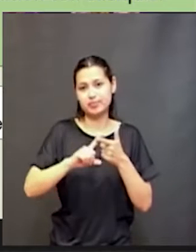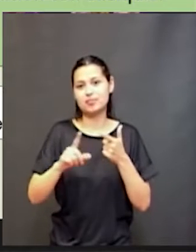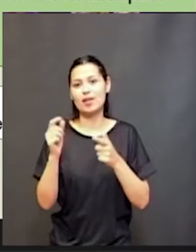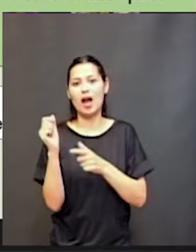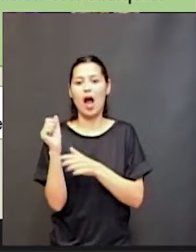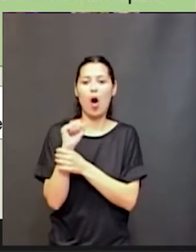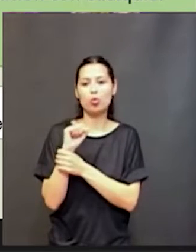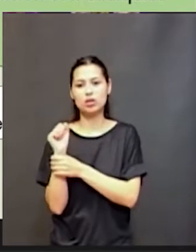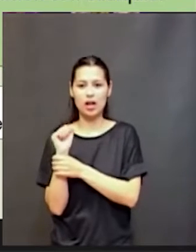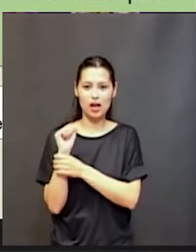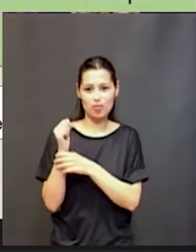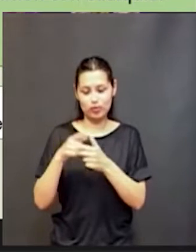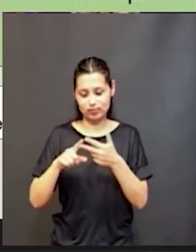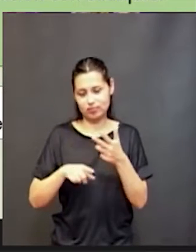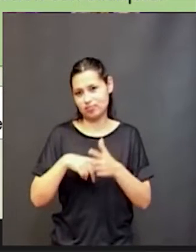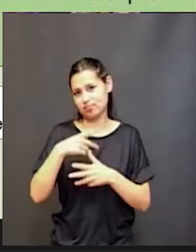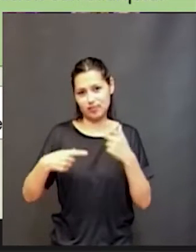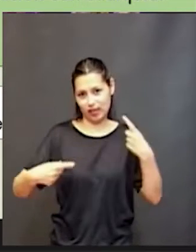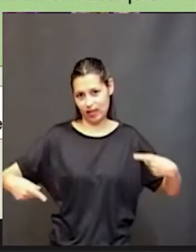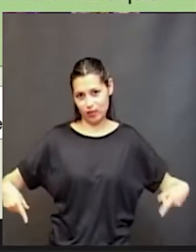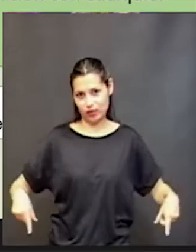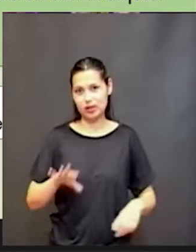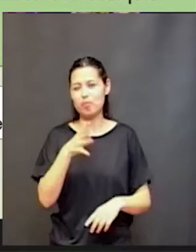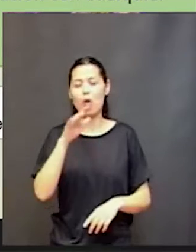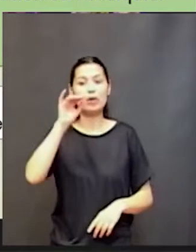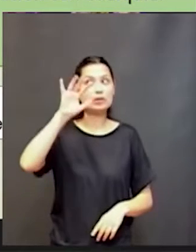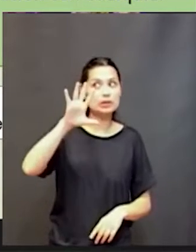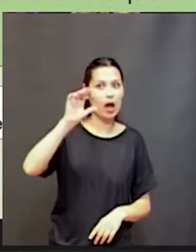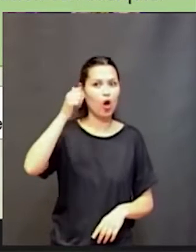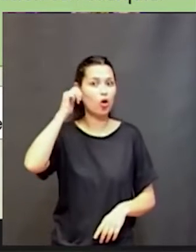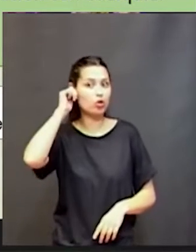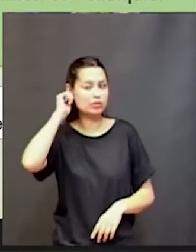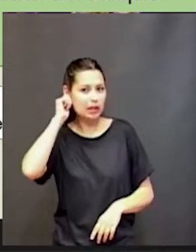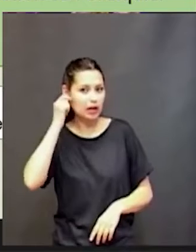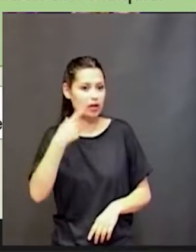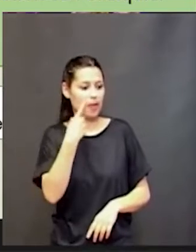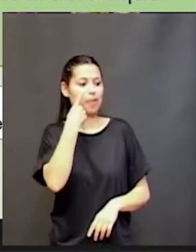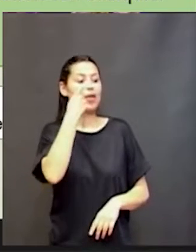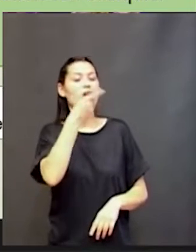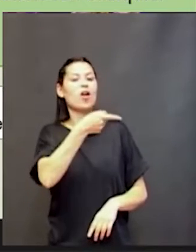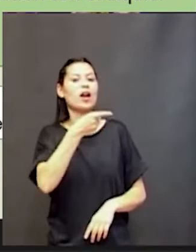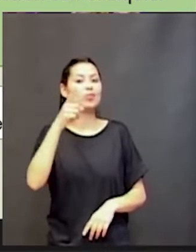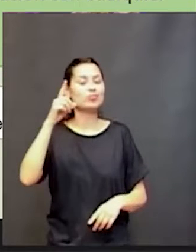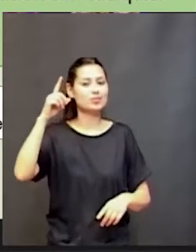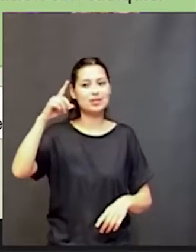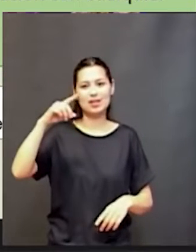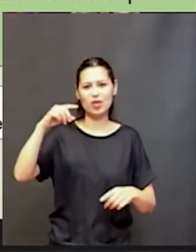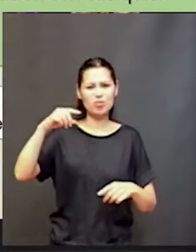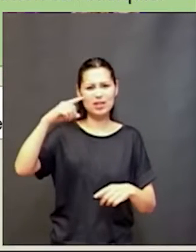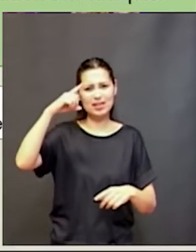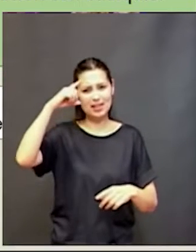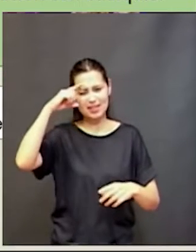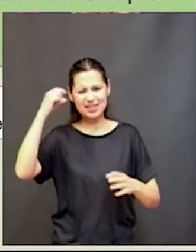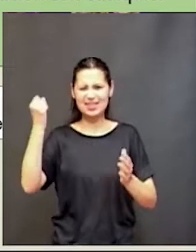a los seis, cinco años y medio, seis años, si empieza a aparecer un trastorno del aprendizaje, futuro en la lectura, podemos detectar si